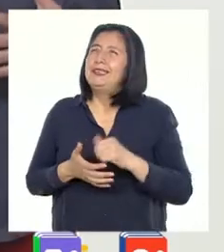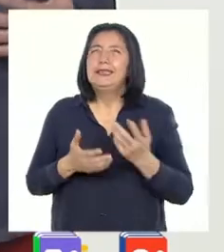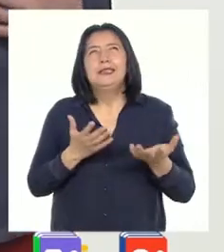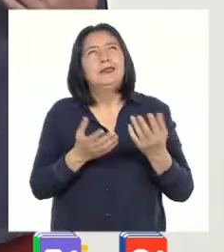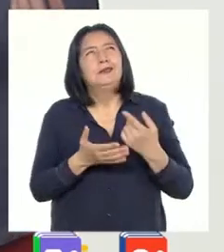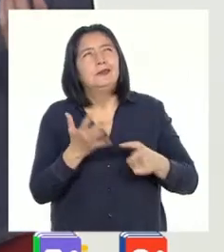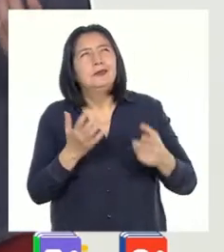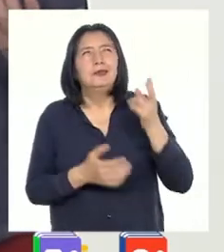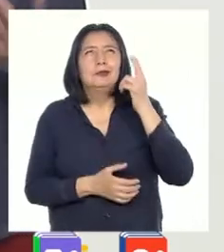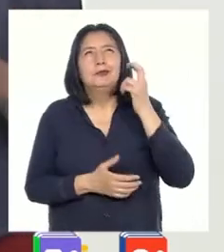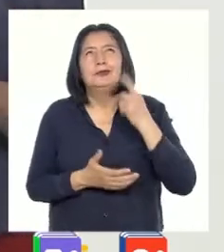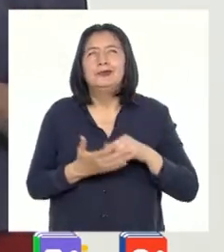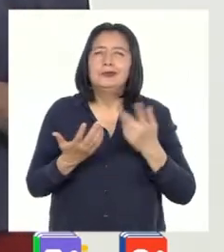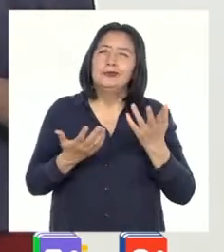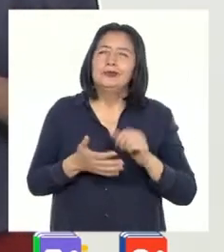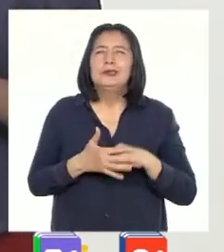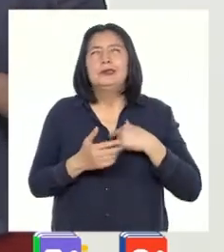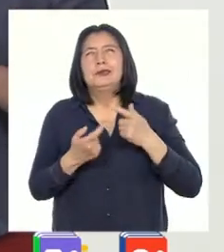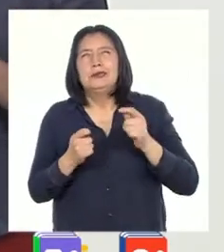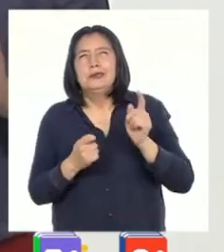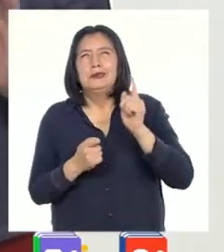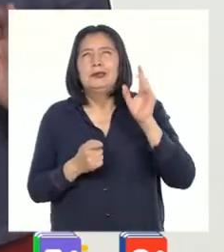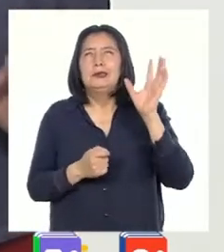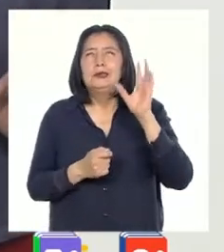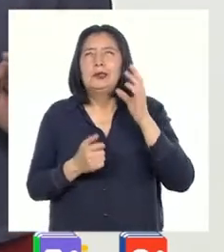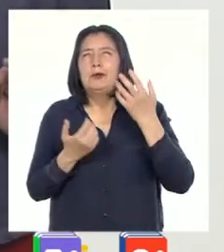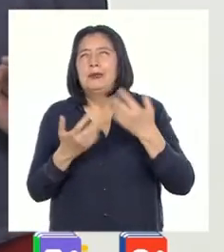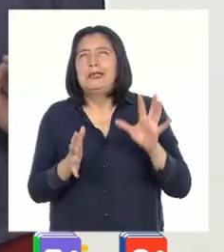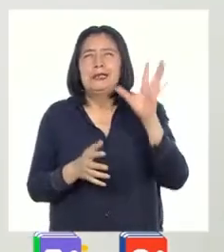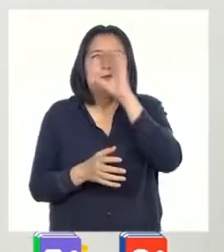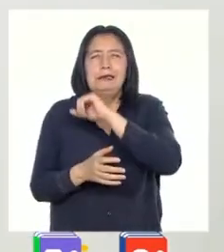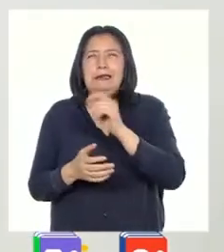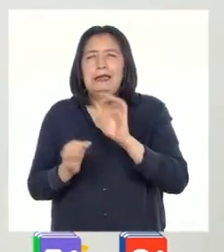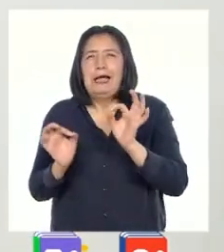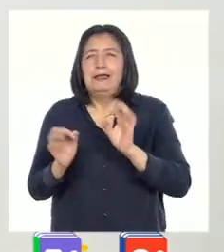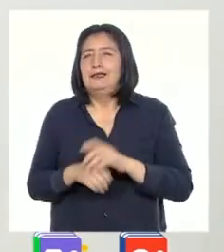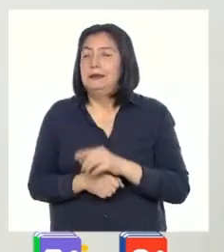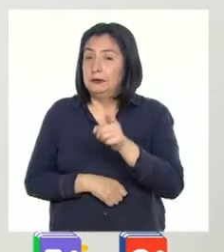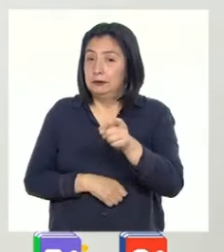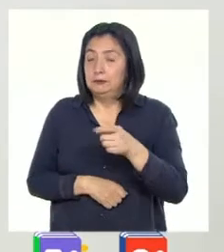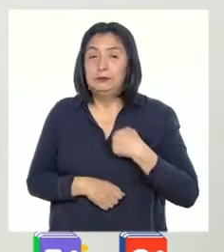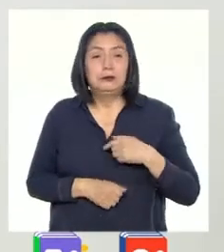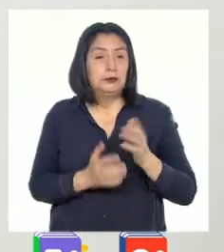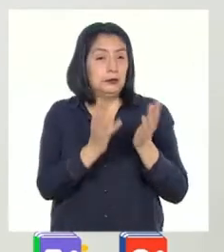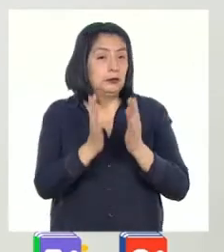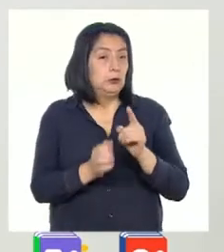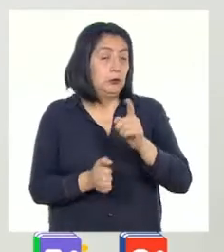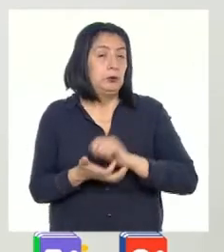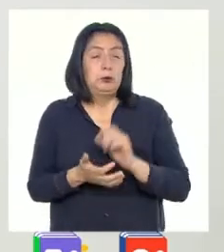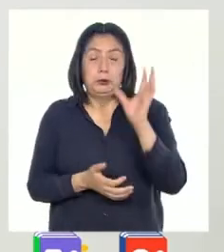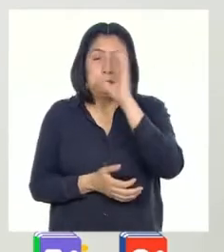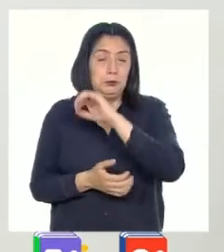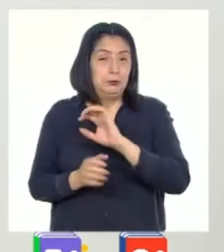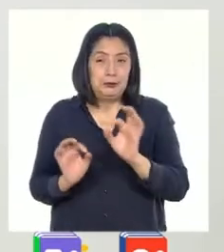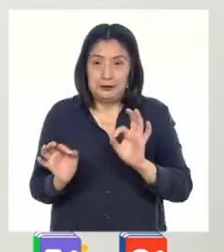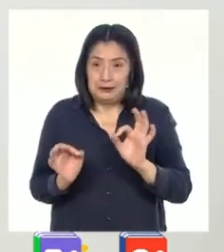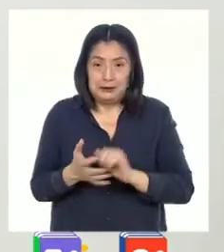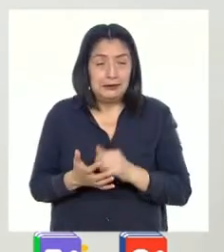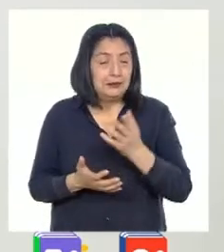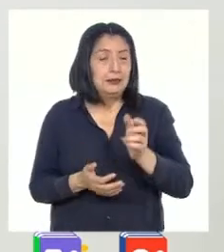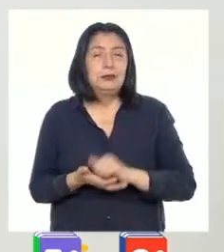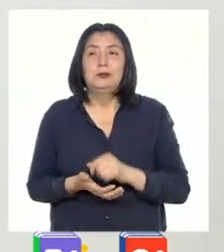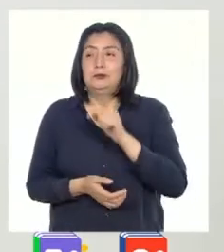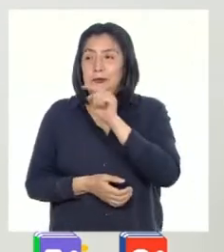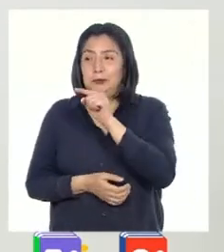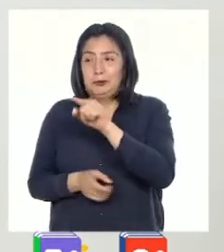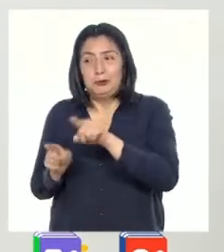paso lo que voy escuchando. Trato de no perderme ni un solo detalle. Y para que nuestros estudiantes no se pierdan ningún detalle